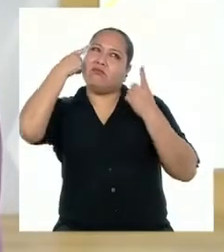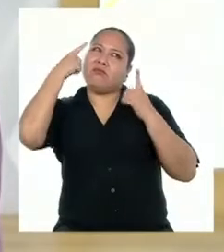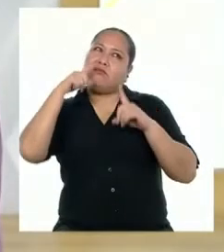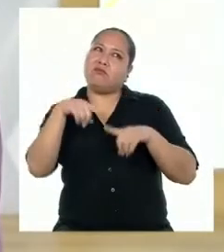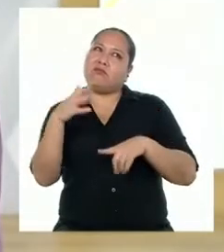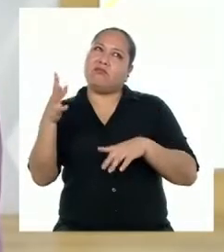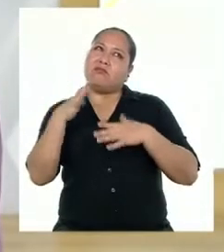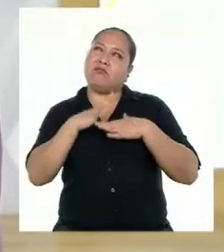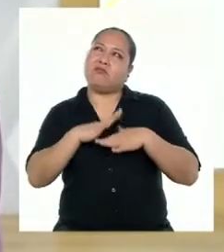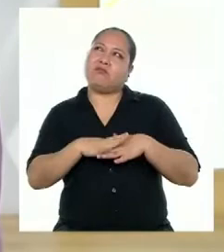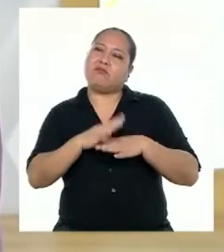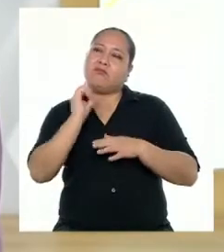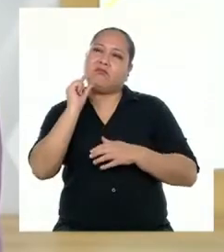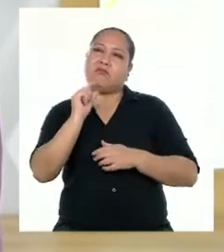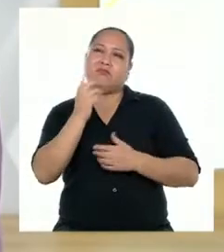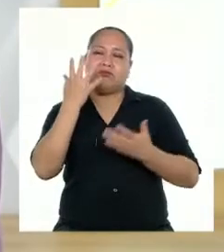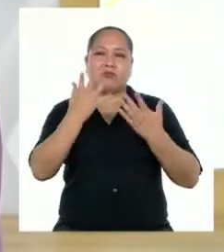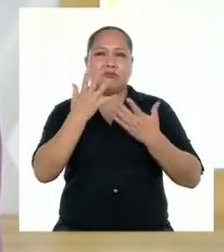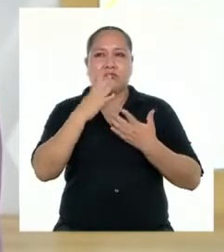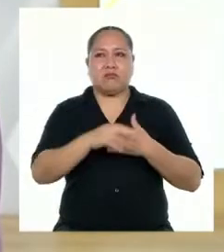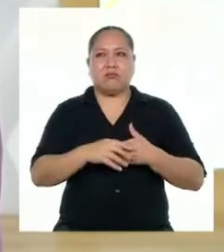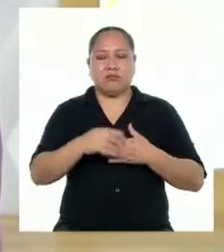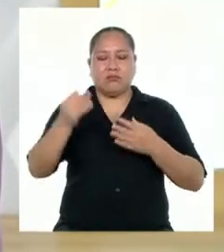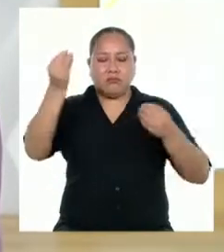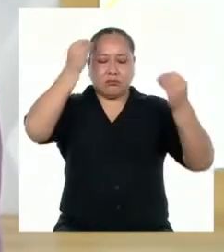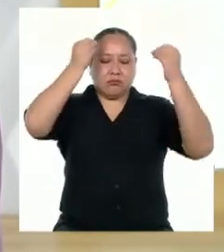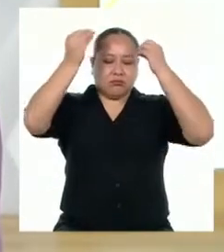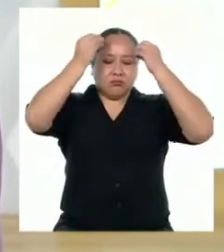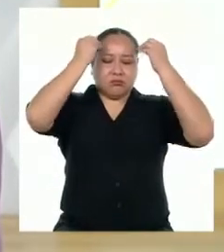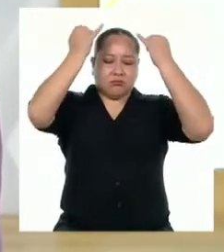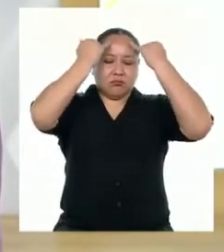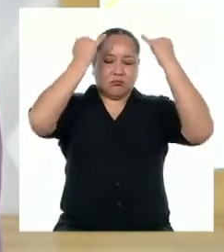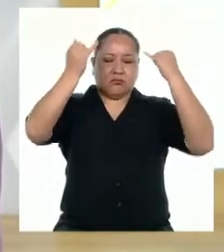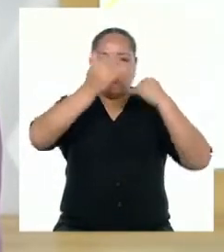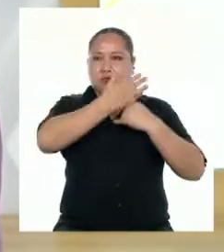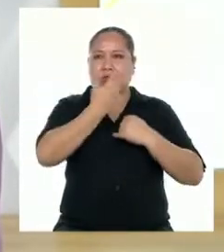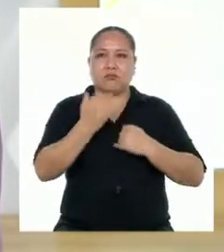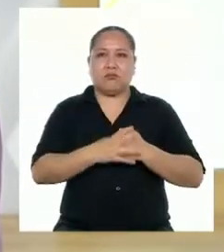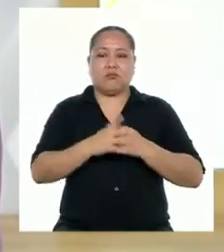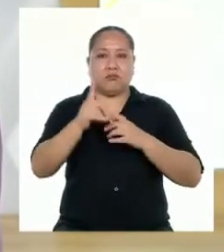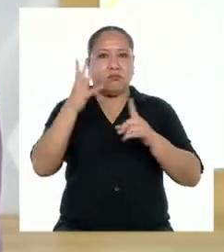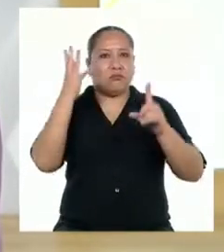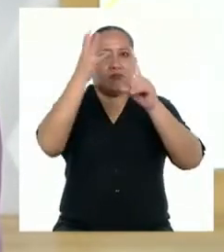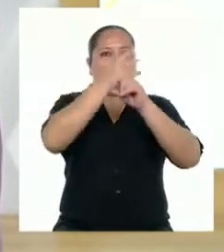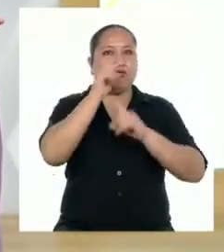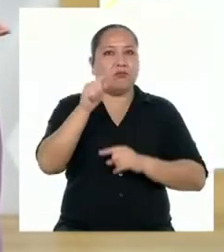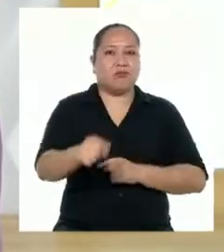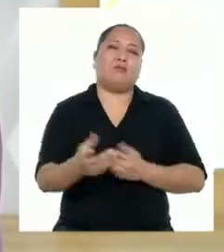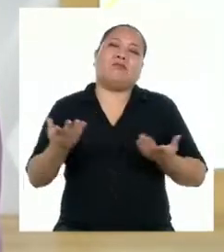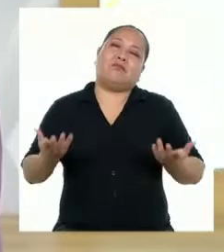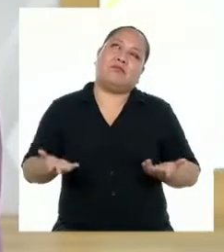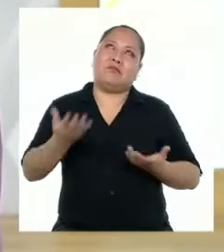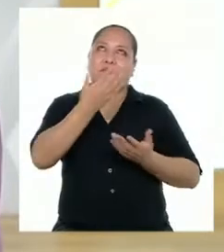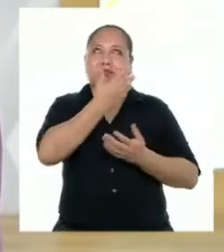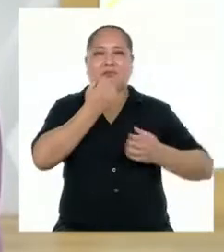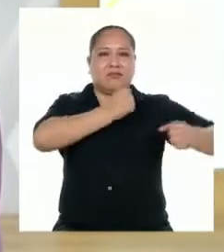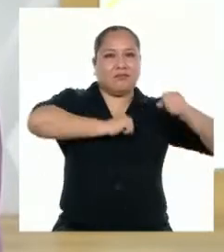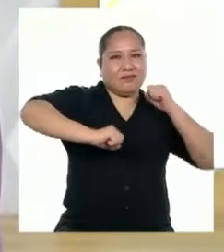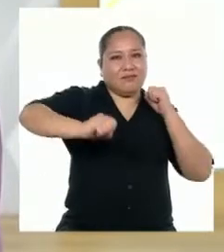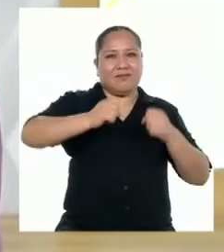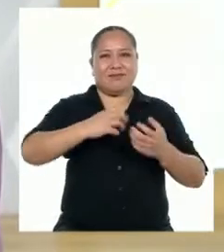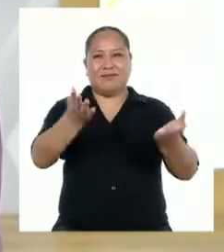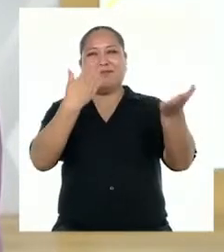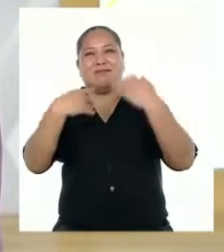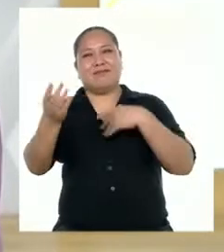relajarme un poco, ¿no? Como para que me vengan ideas un poco más optimistas. Y para lograr esto, qué mejor que el movimiento.